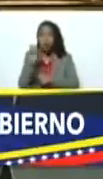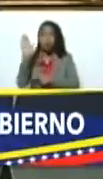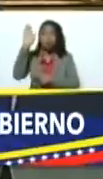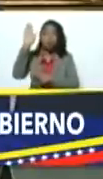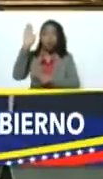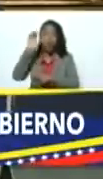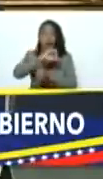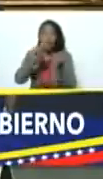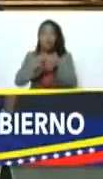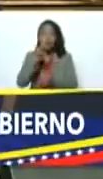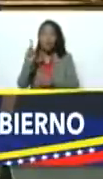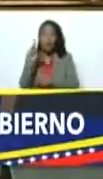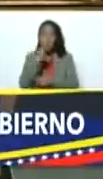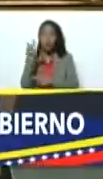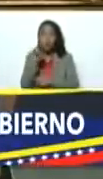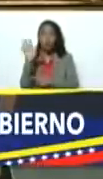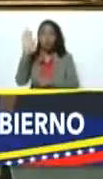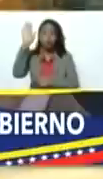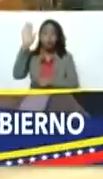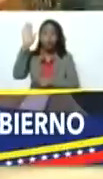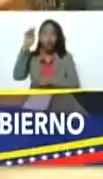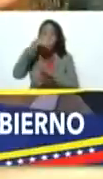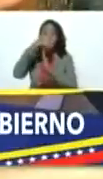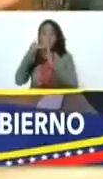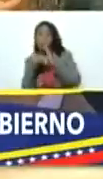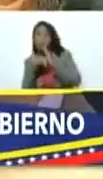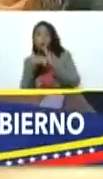vicepresidenta por los dosavos le vamos a bajar